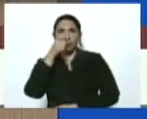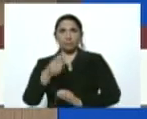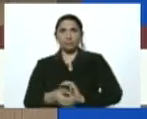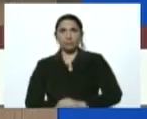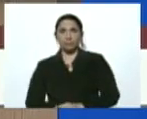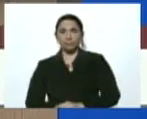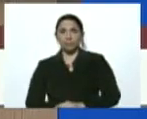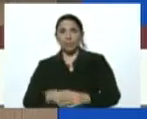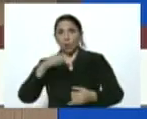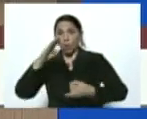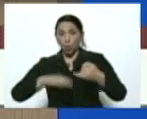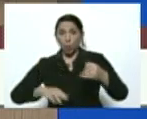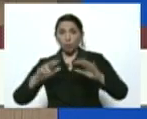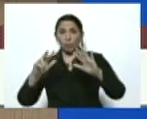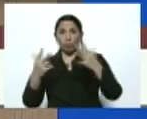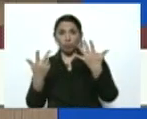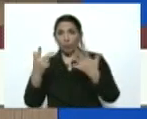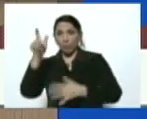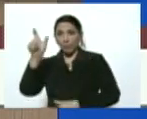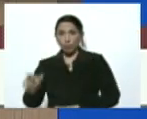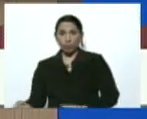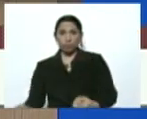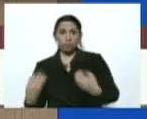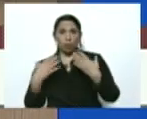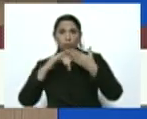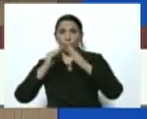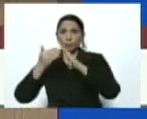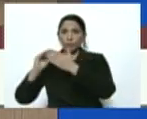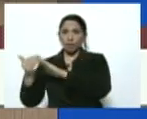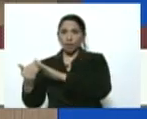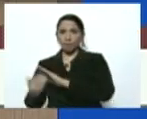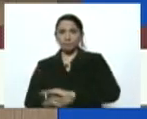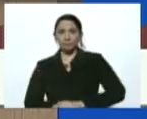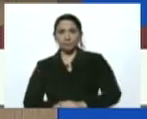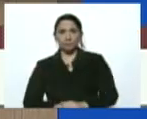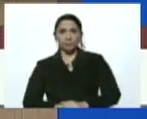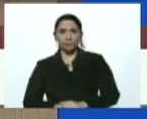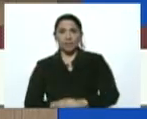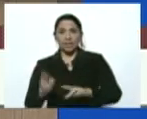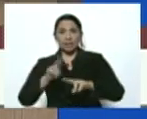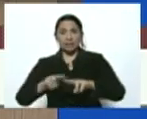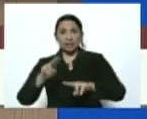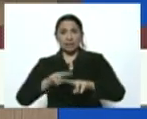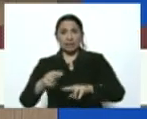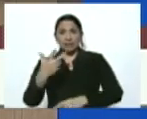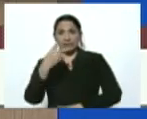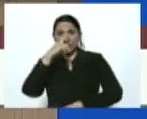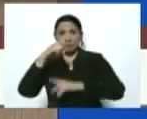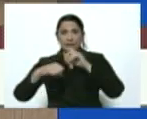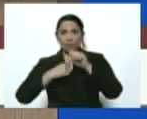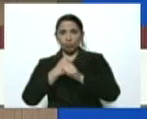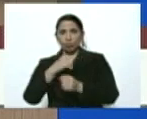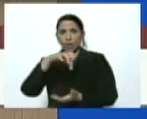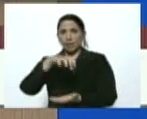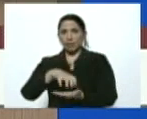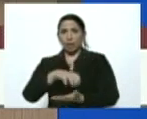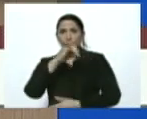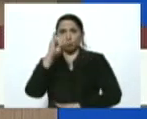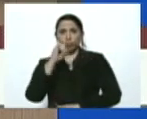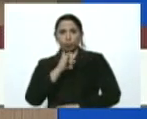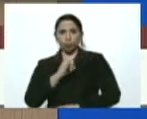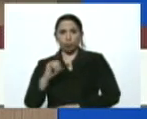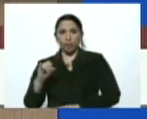El último y octavo caso de transmisión comunitaria es una niña de tres años de edad del estado Zulia.